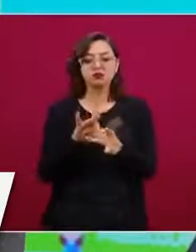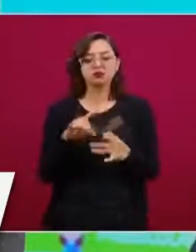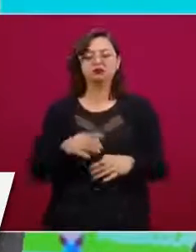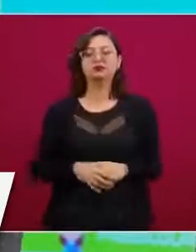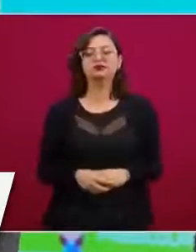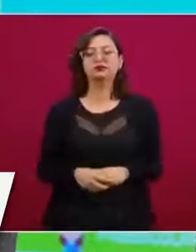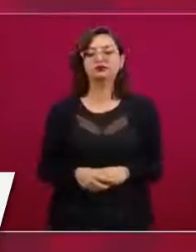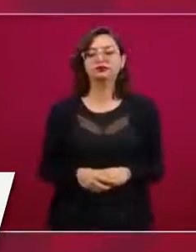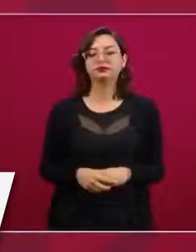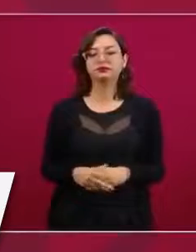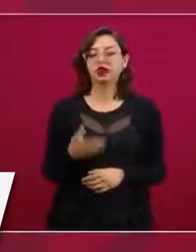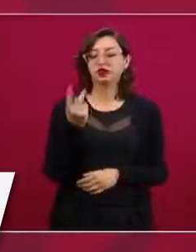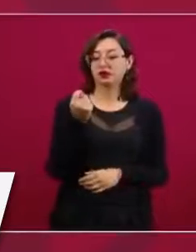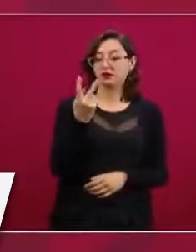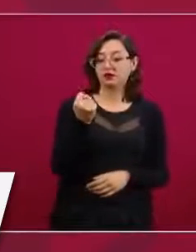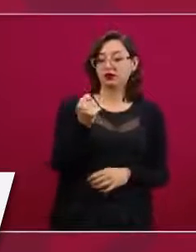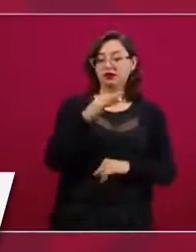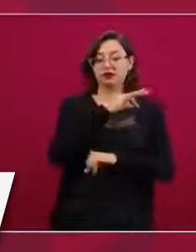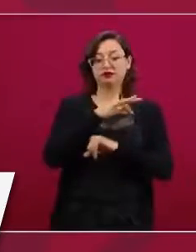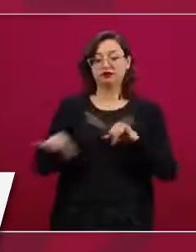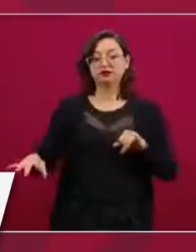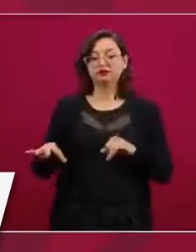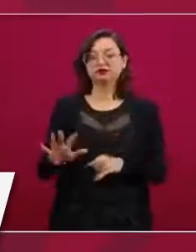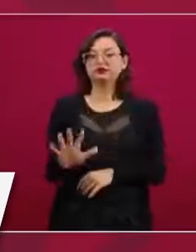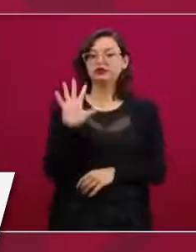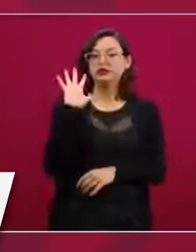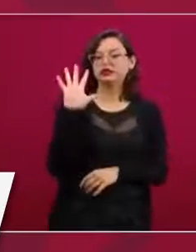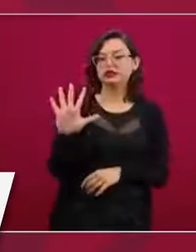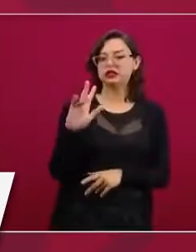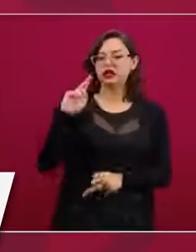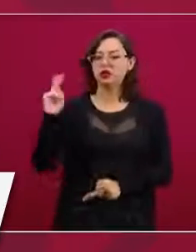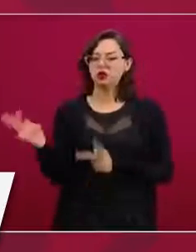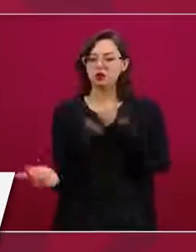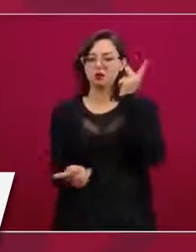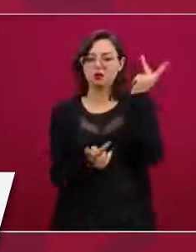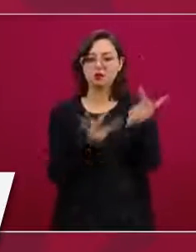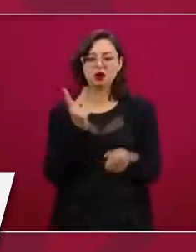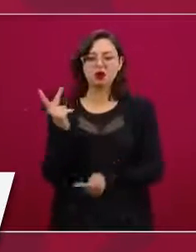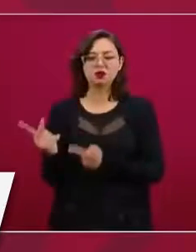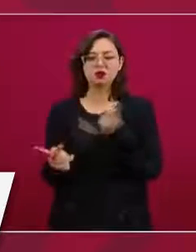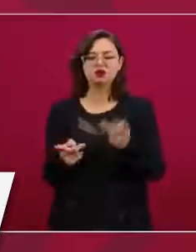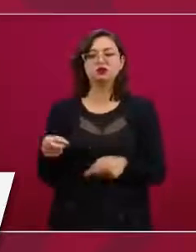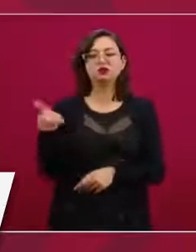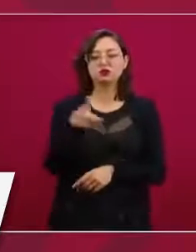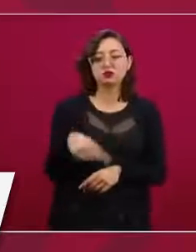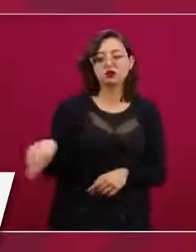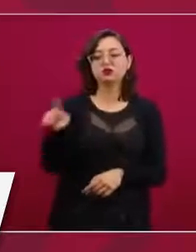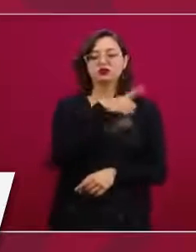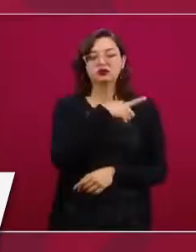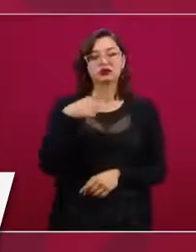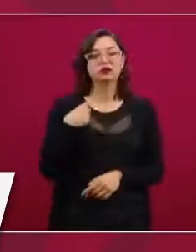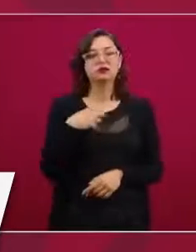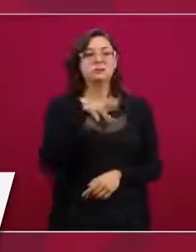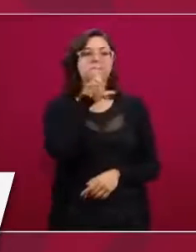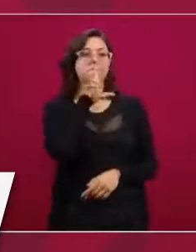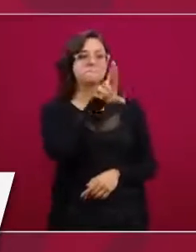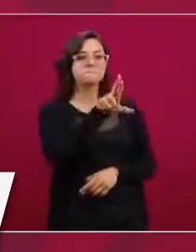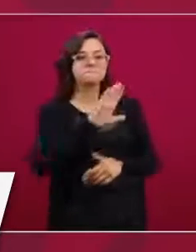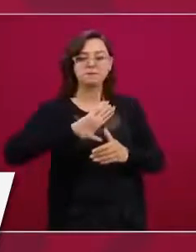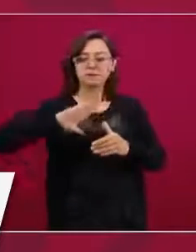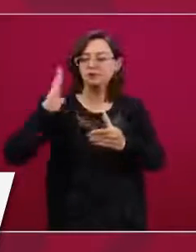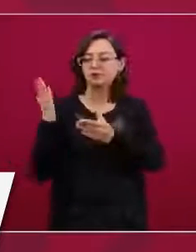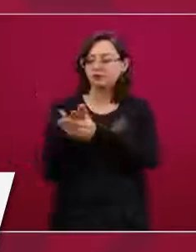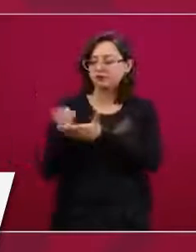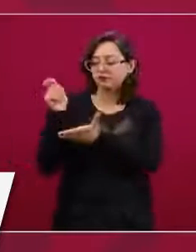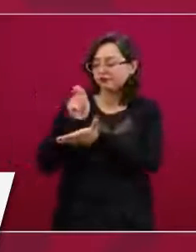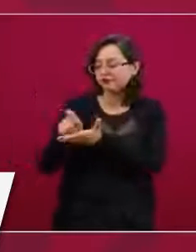Al final de cada programa cinco preguntas se hacen a nuestros estudiantes que van a contestar e incluir en su carpeta